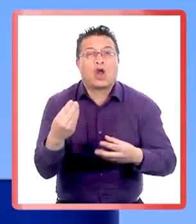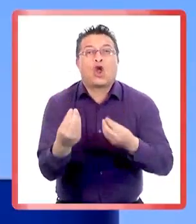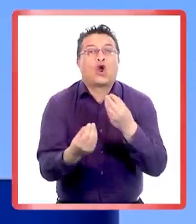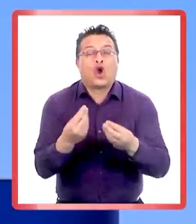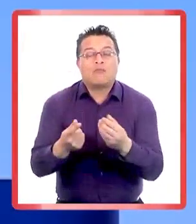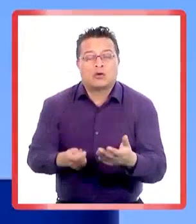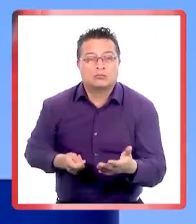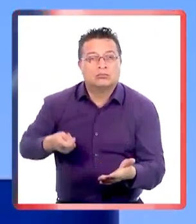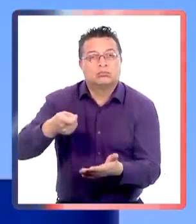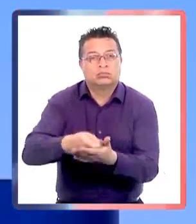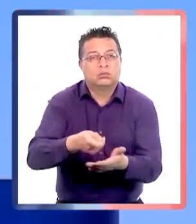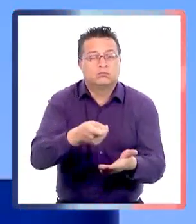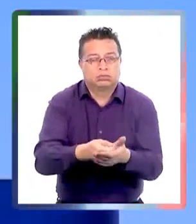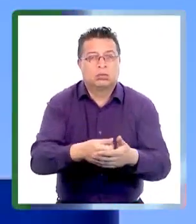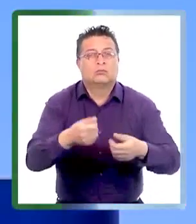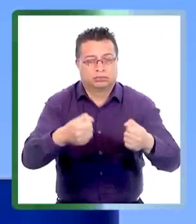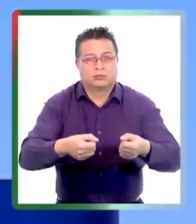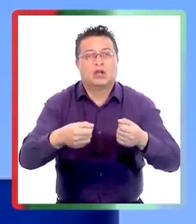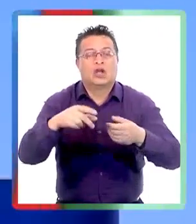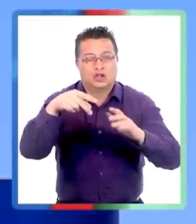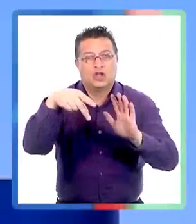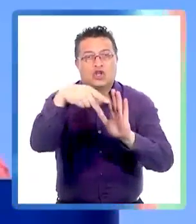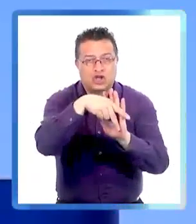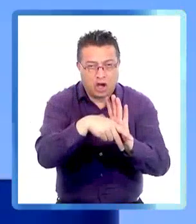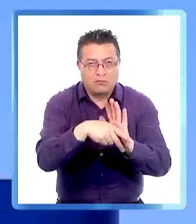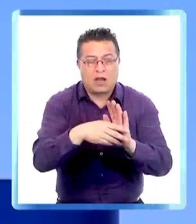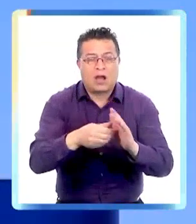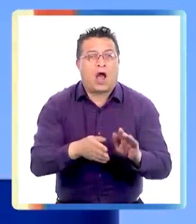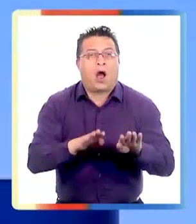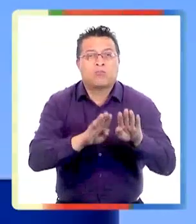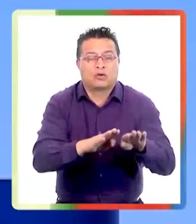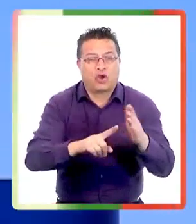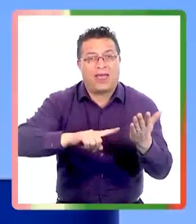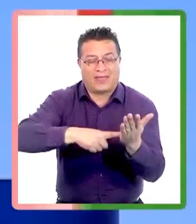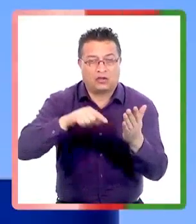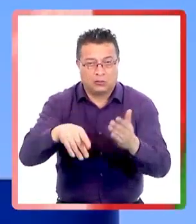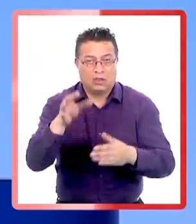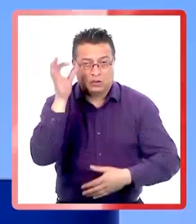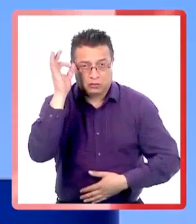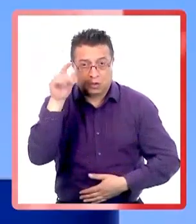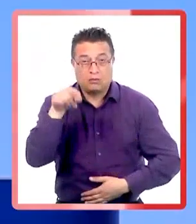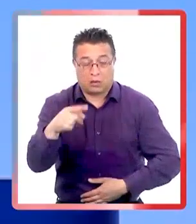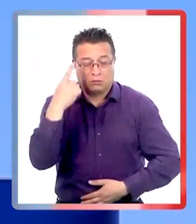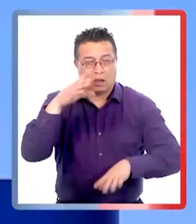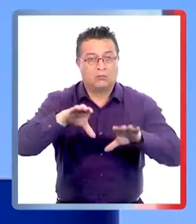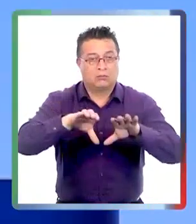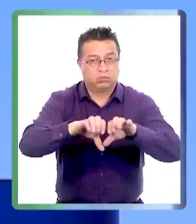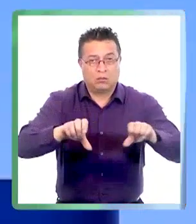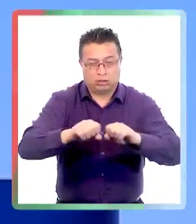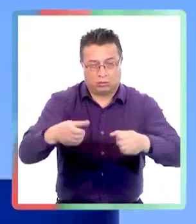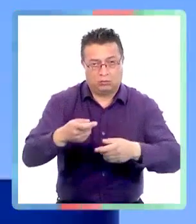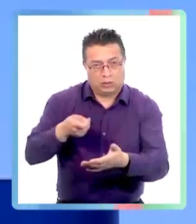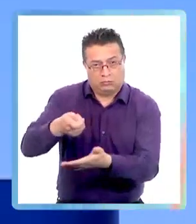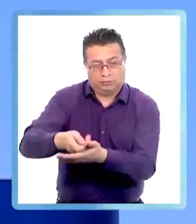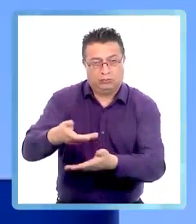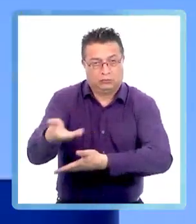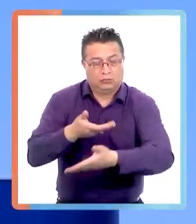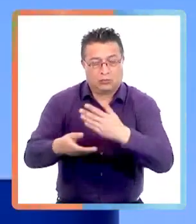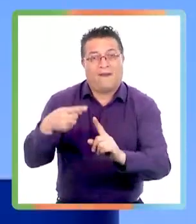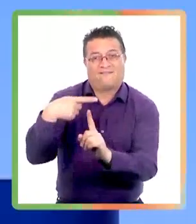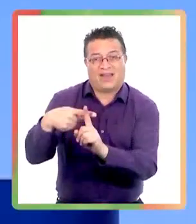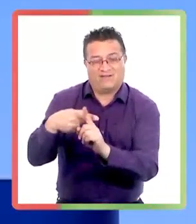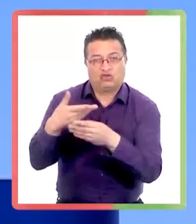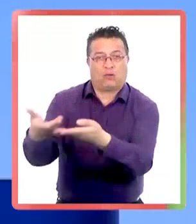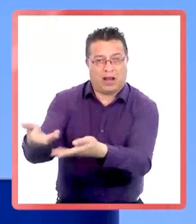y cómo aceleramos esas inversiones con competencias, con normas, con apoyo técnico. Por lo tanto, utilicemos esta cumbre para perfilar esta agenda de